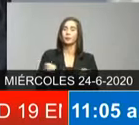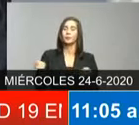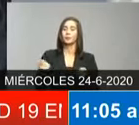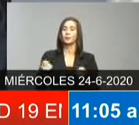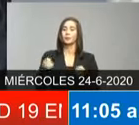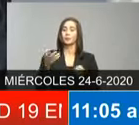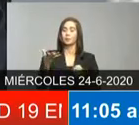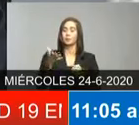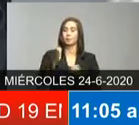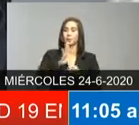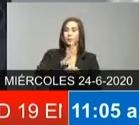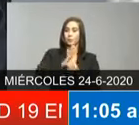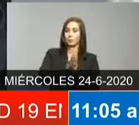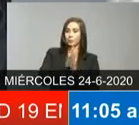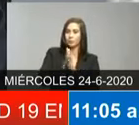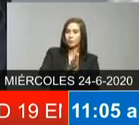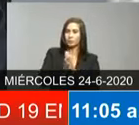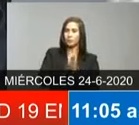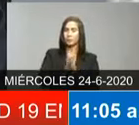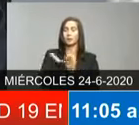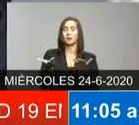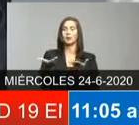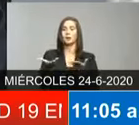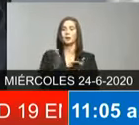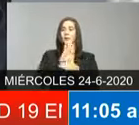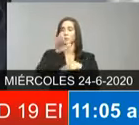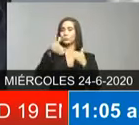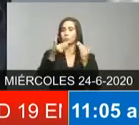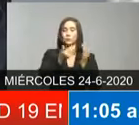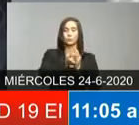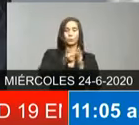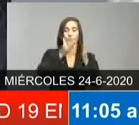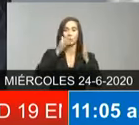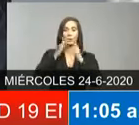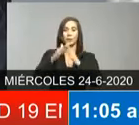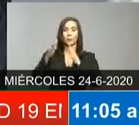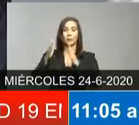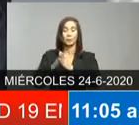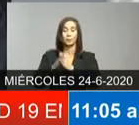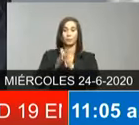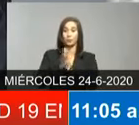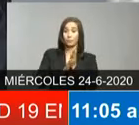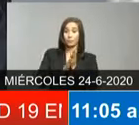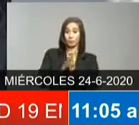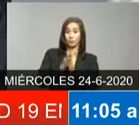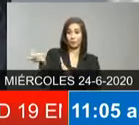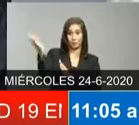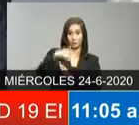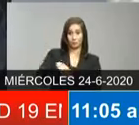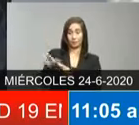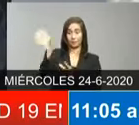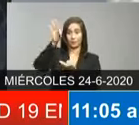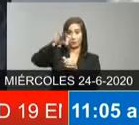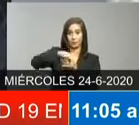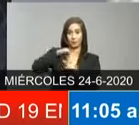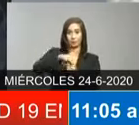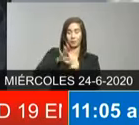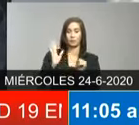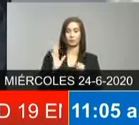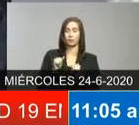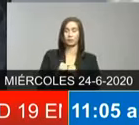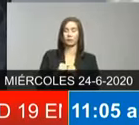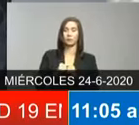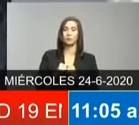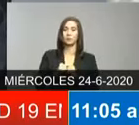a la participación de todos los ciudadanos en el proceso electoral de manera que podamos